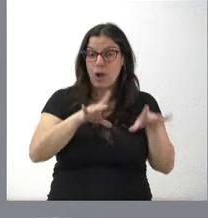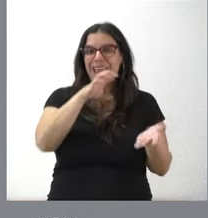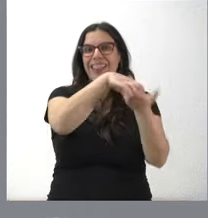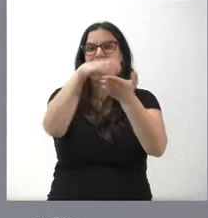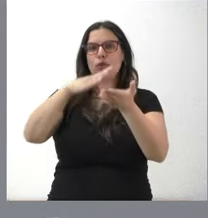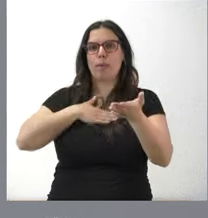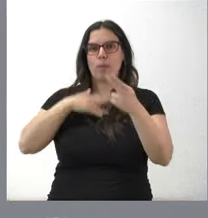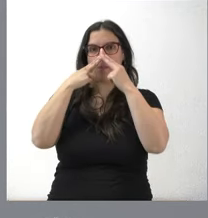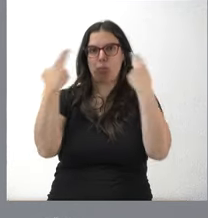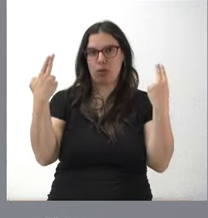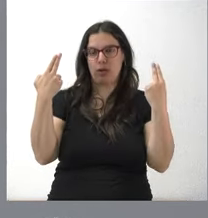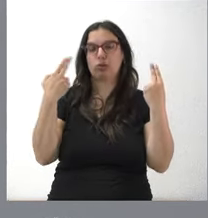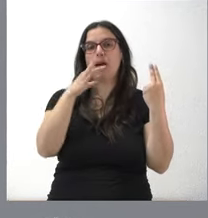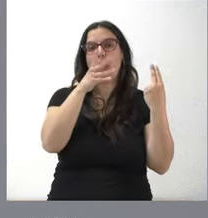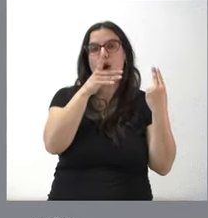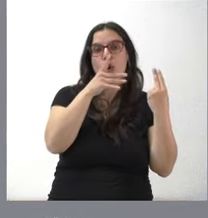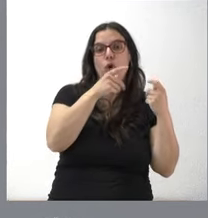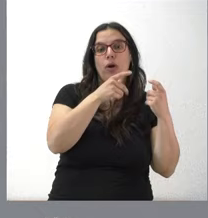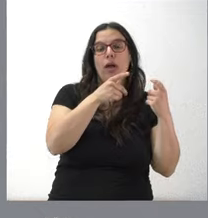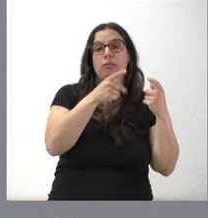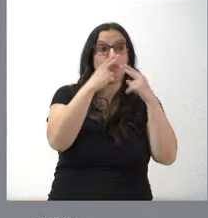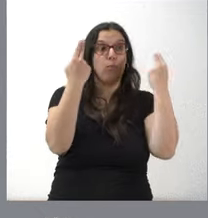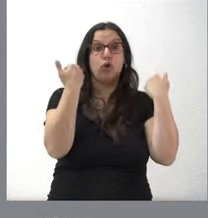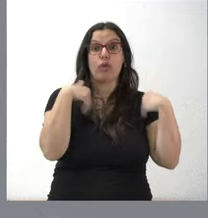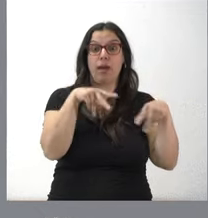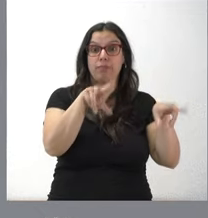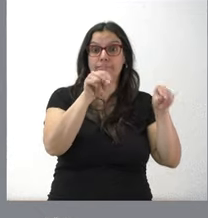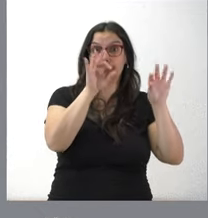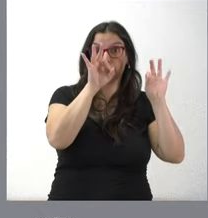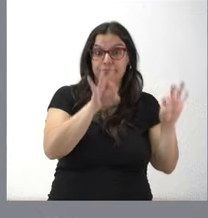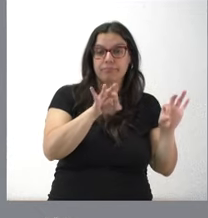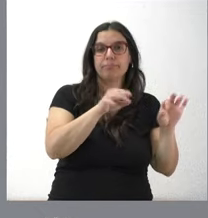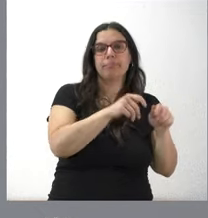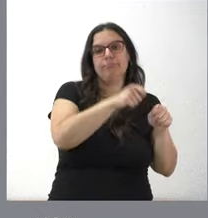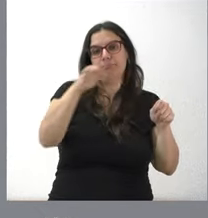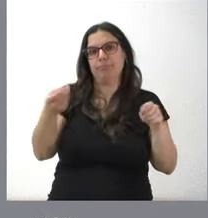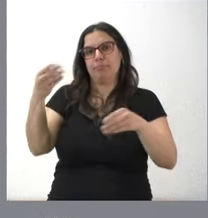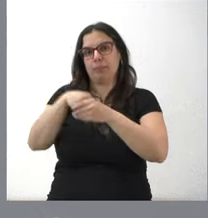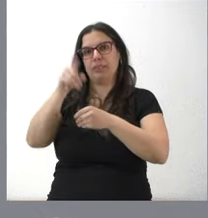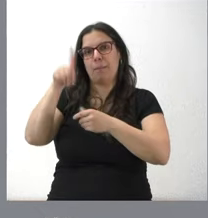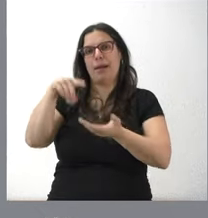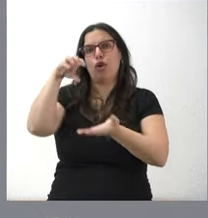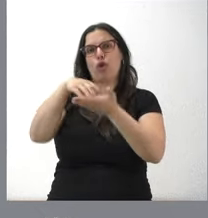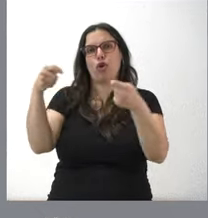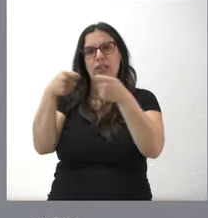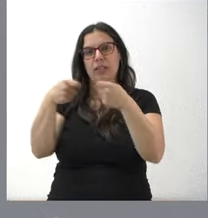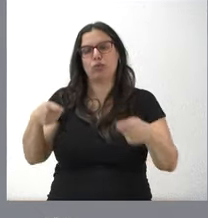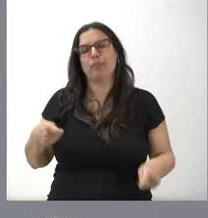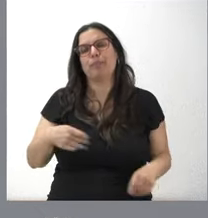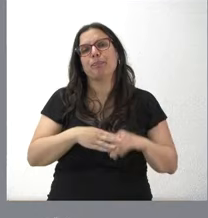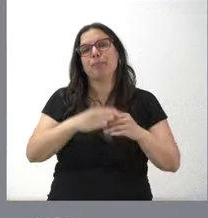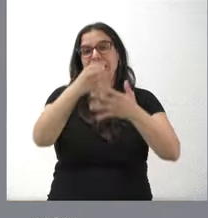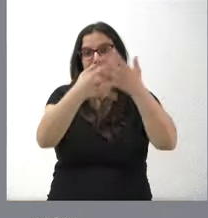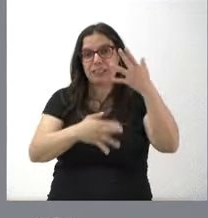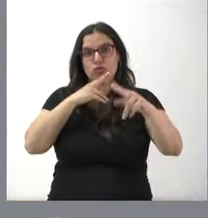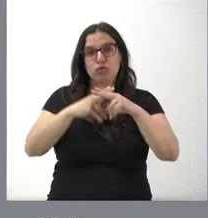públicos de la comunidad. Lo que hacemos ahora es extender lo que ya hacíamos en los centros públicos para que se puedan hacer en los centros concertados. Tienen ustedes la relación